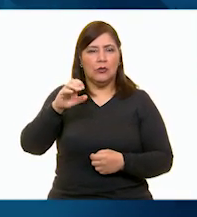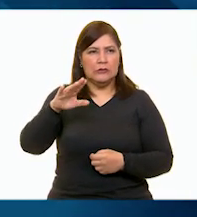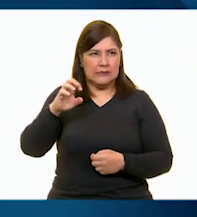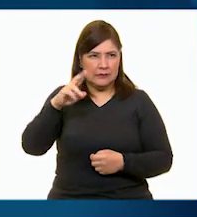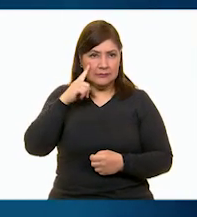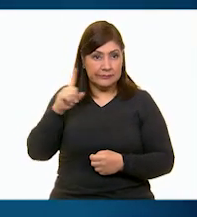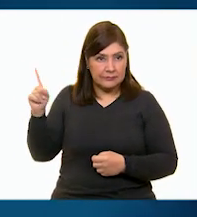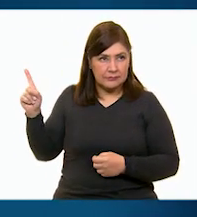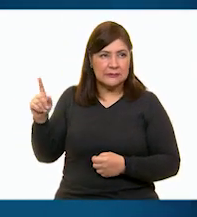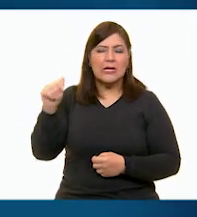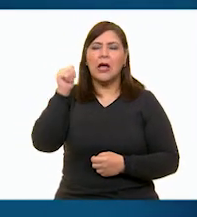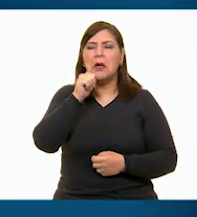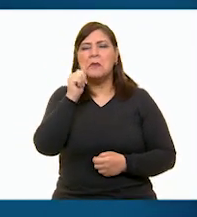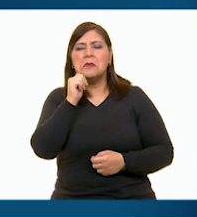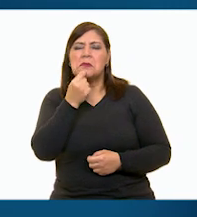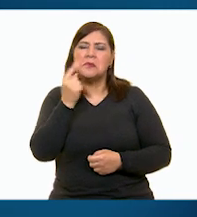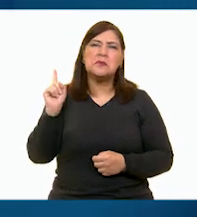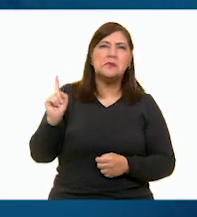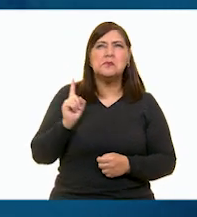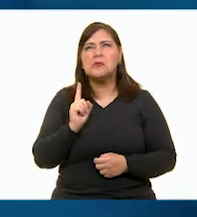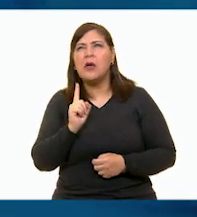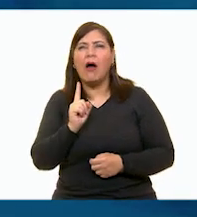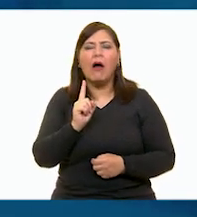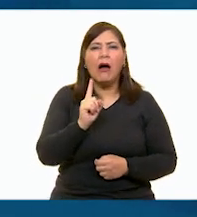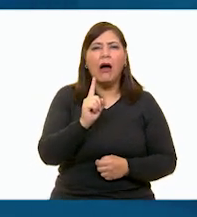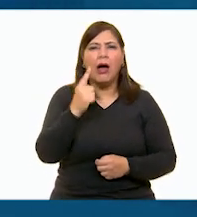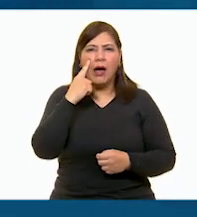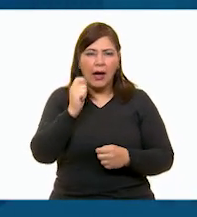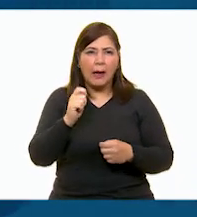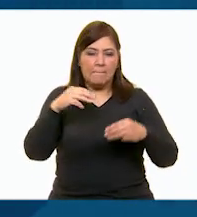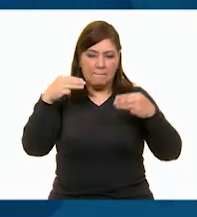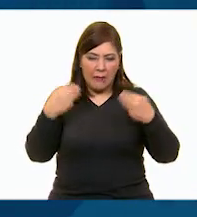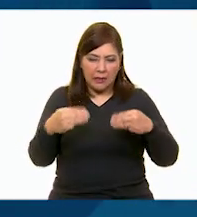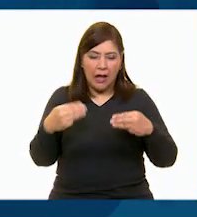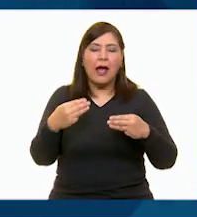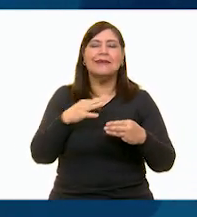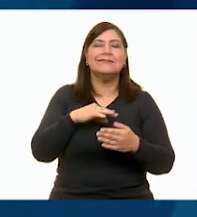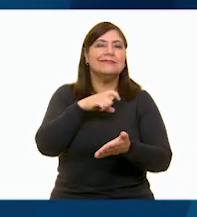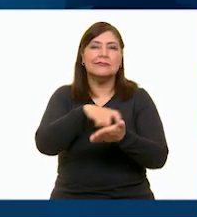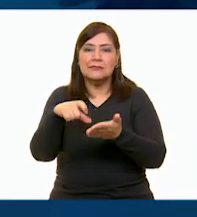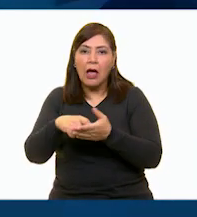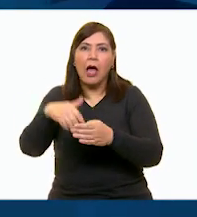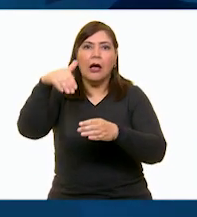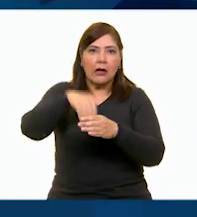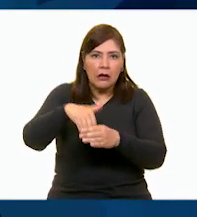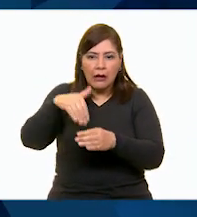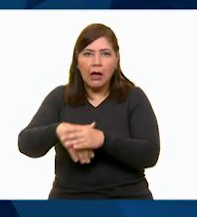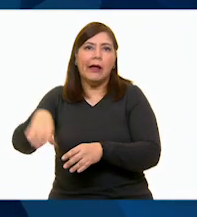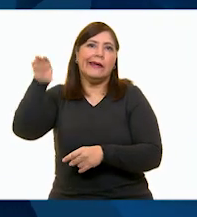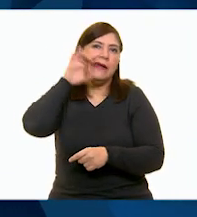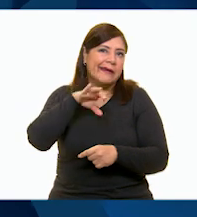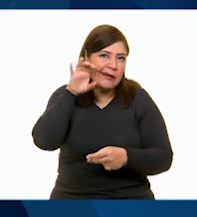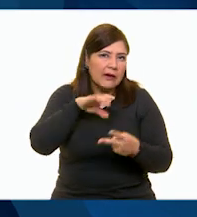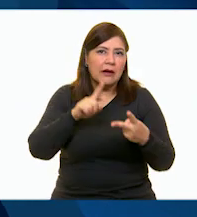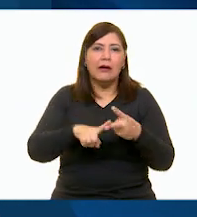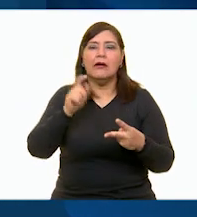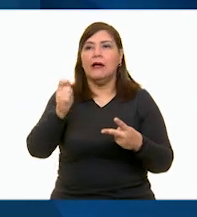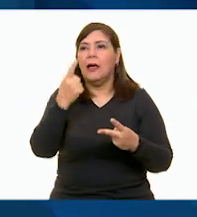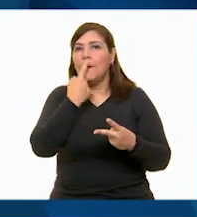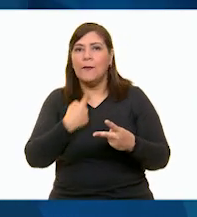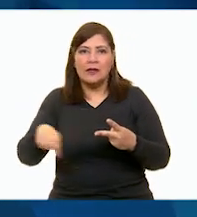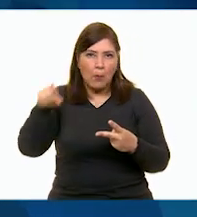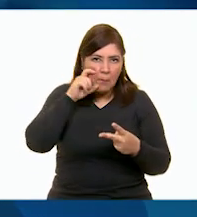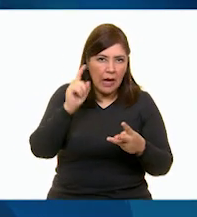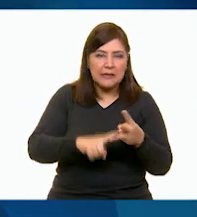Siempre que Jacinta iba con su mamá al mercado les daban todo en bolsita. Las naranjas, los jitomates,